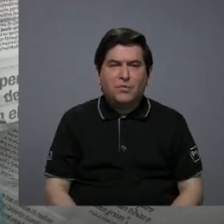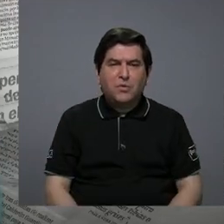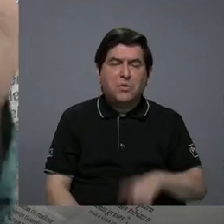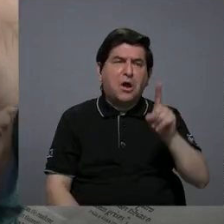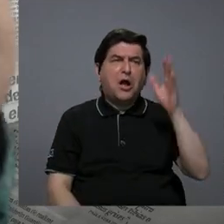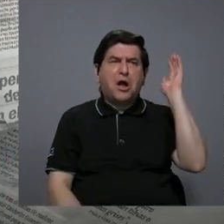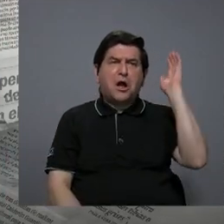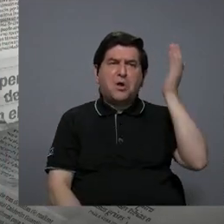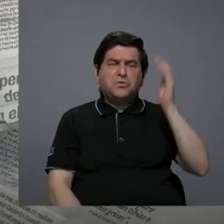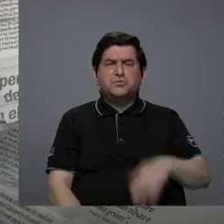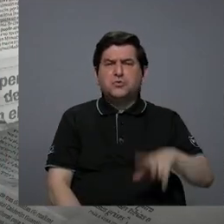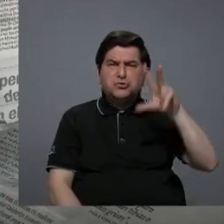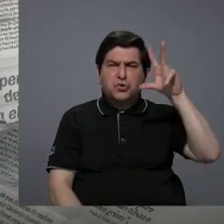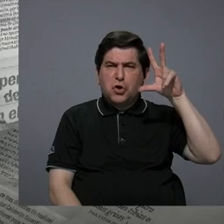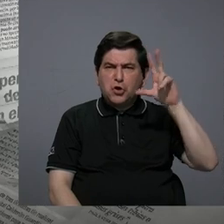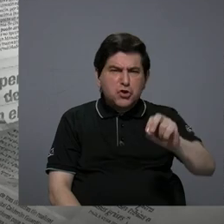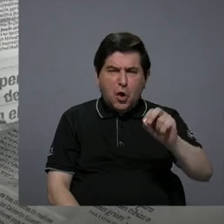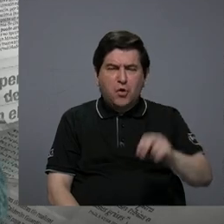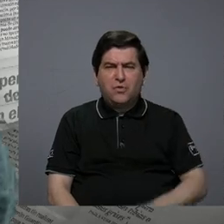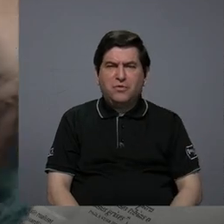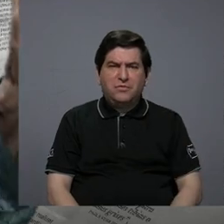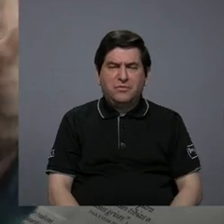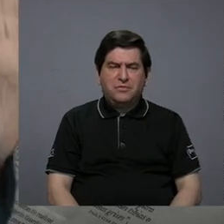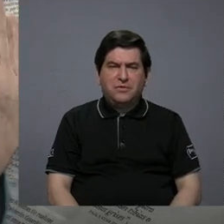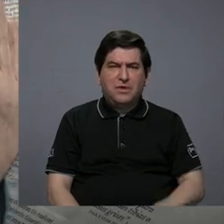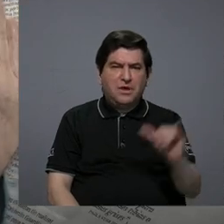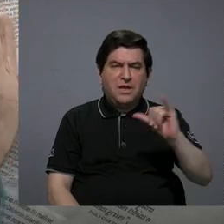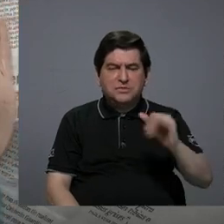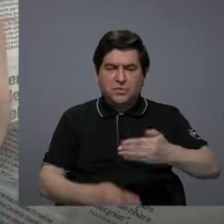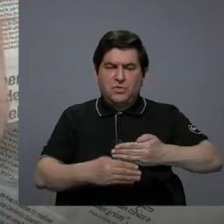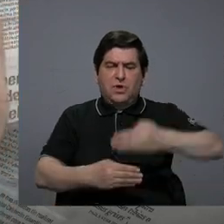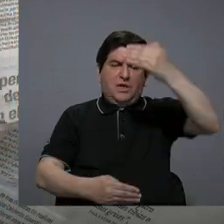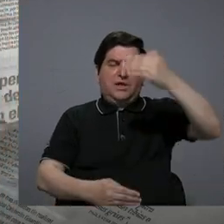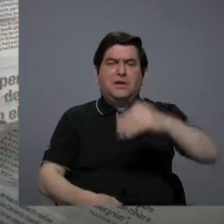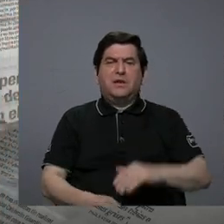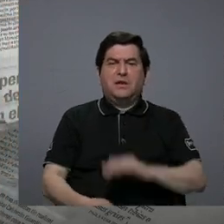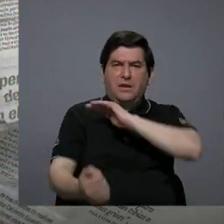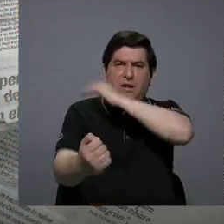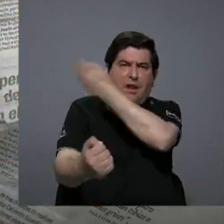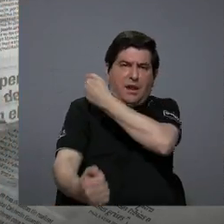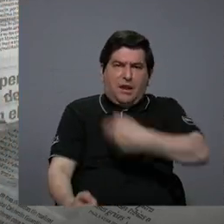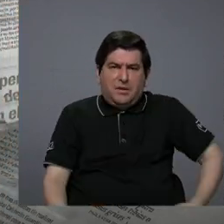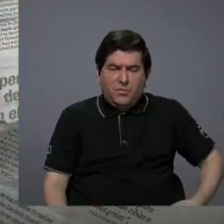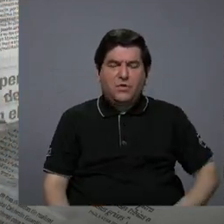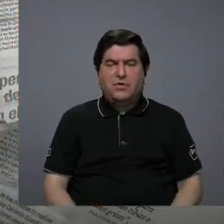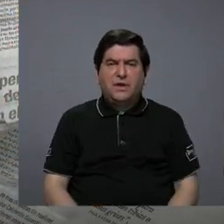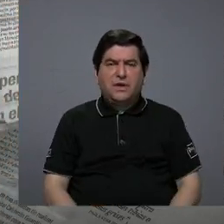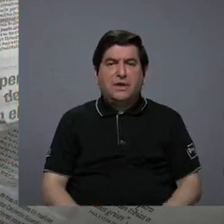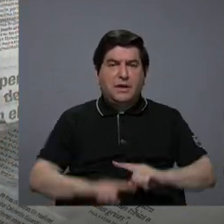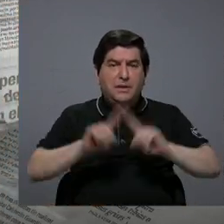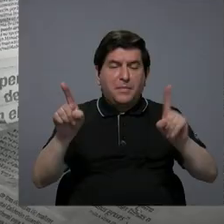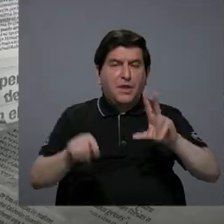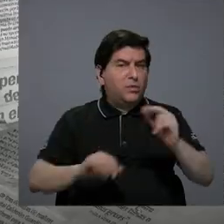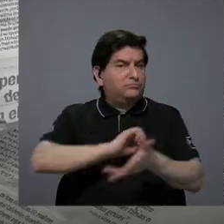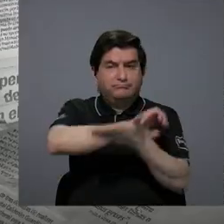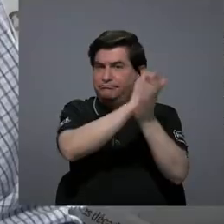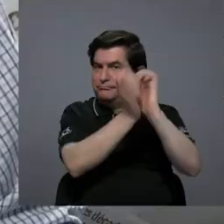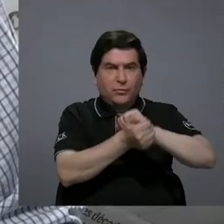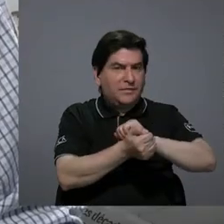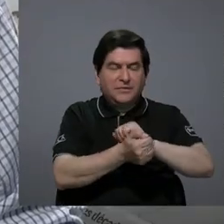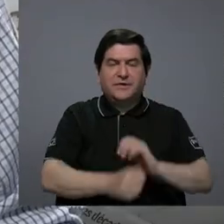discurso de un no rotundo una pared puesta enfrente del Ejecutivo y no pareciera que fuera a cambiar.